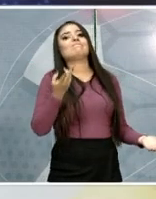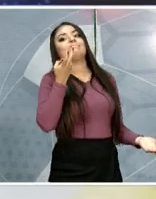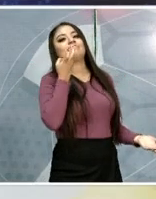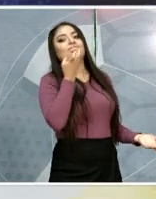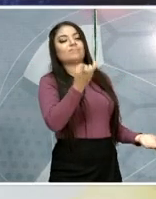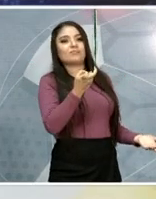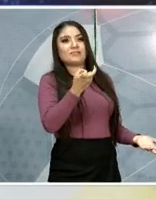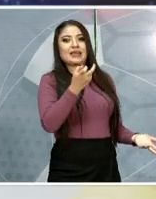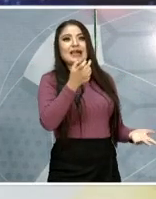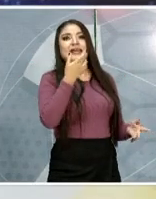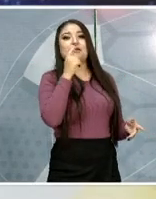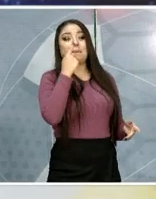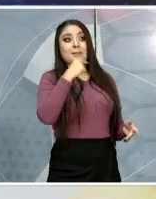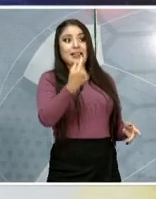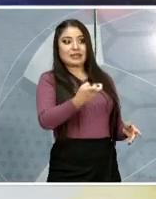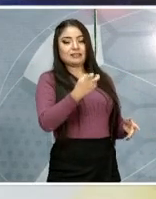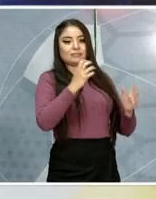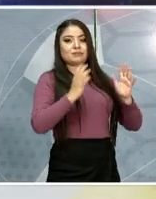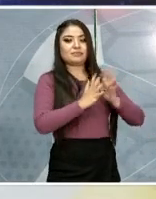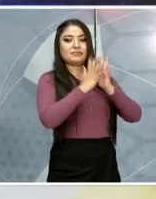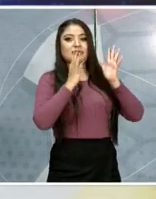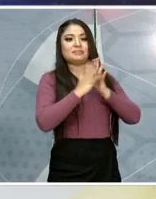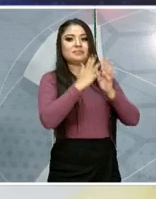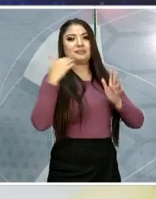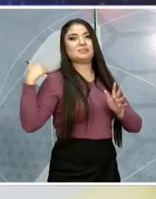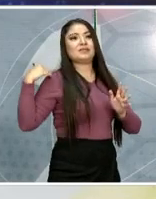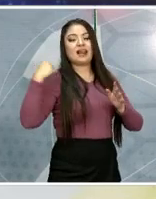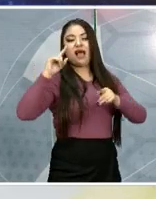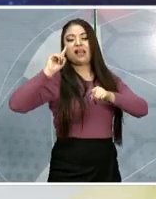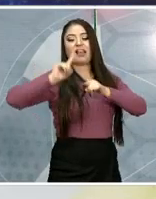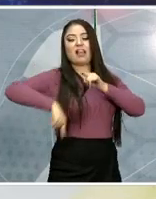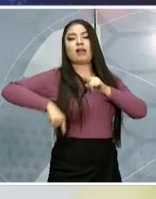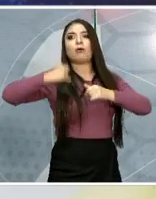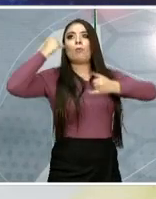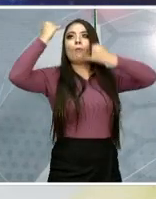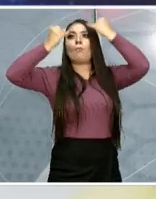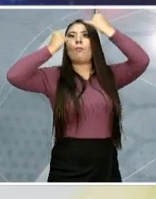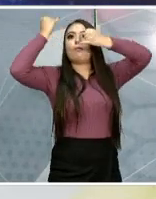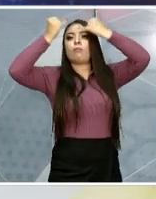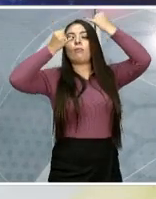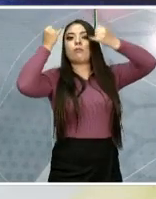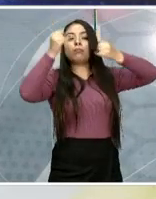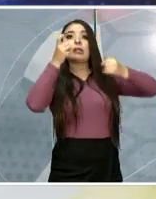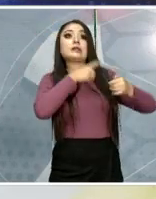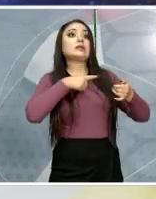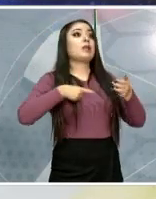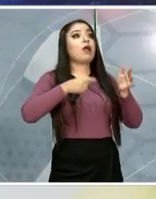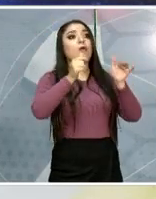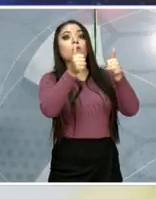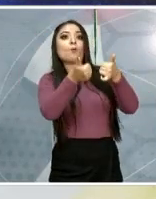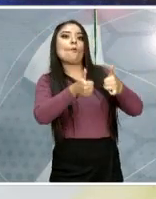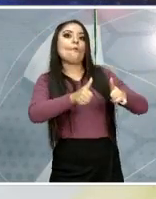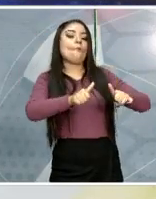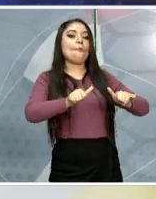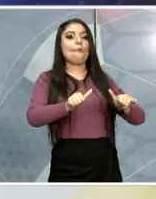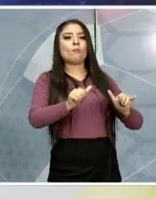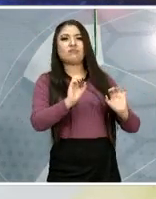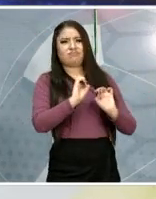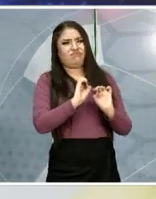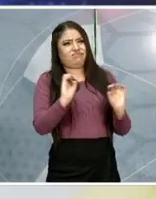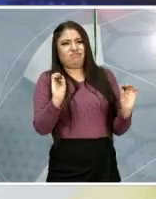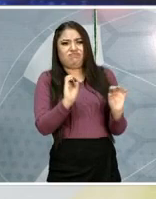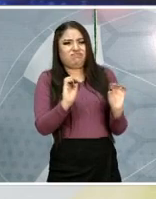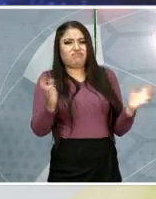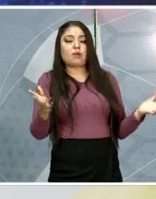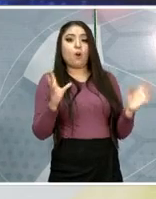terminar con todos esos estereotipos de que no siempre tienen que ser cuerpos perfectos o caras bonitas